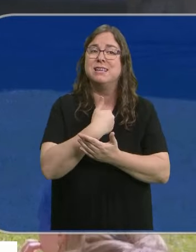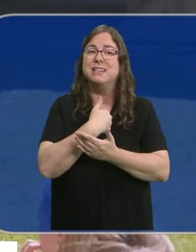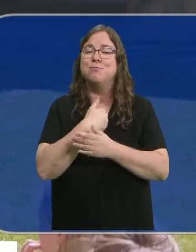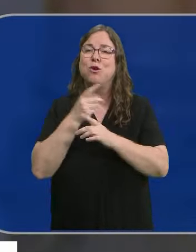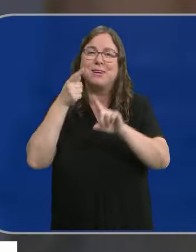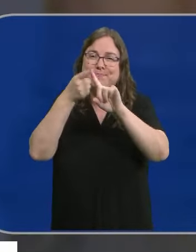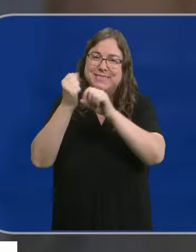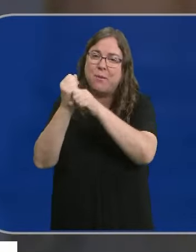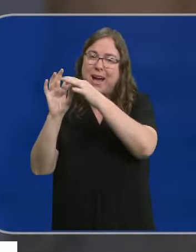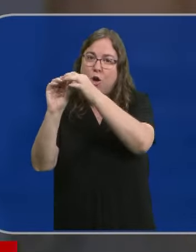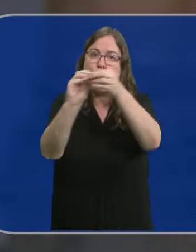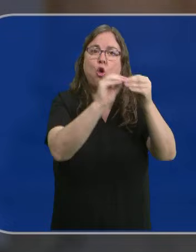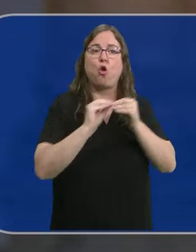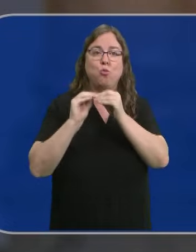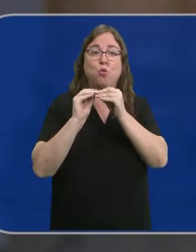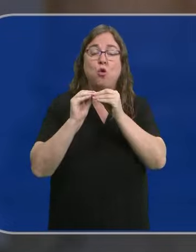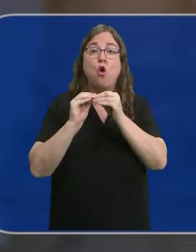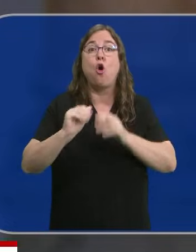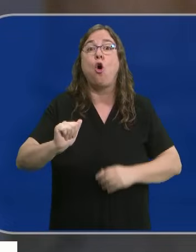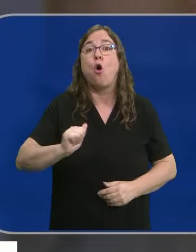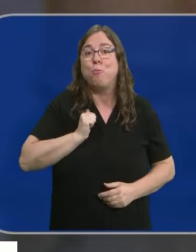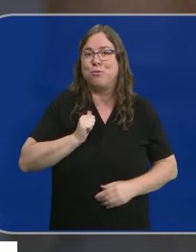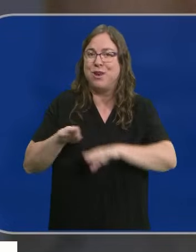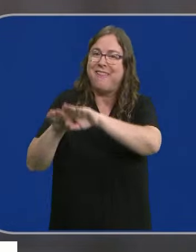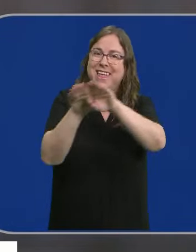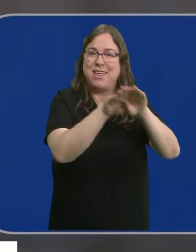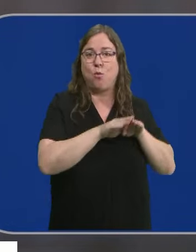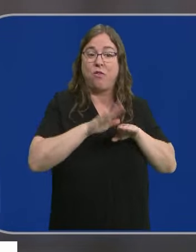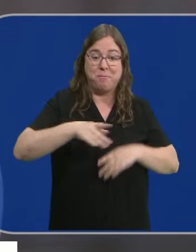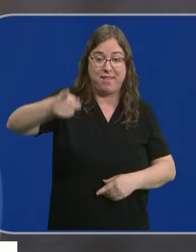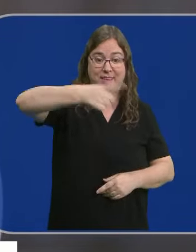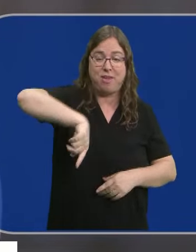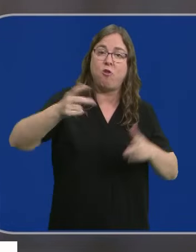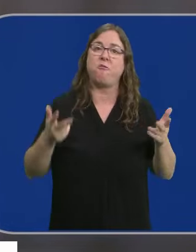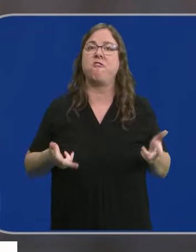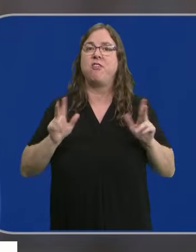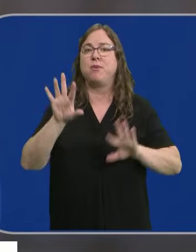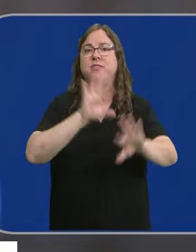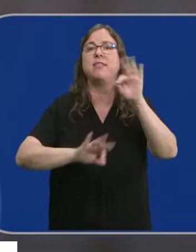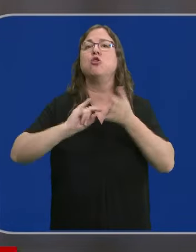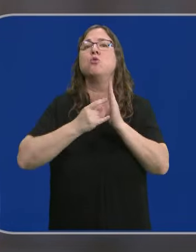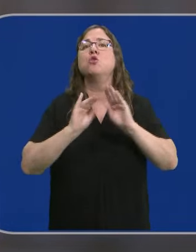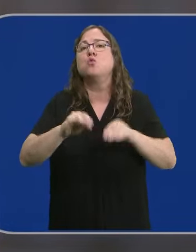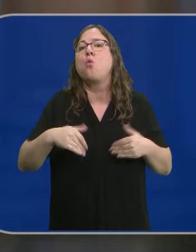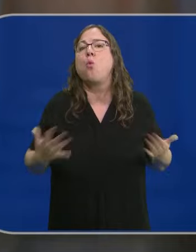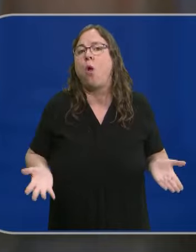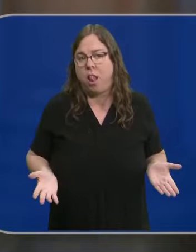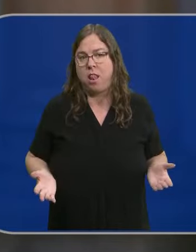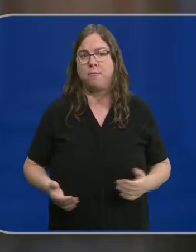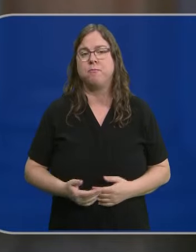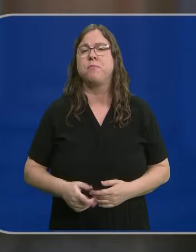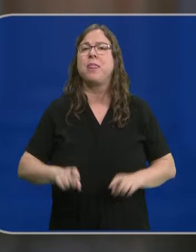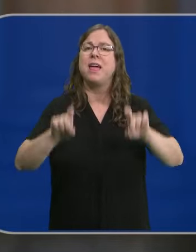sentido de lo común. La igualdad de oportunidades para que ellos decidan libremente cuál es su proyecto de vida.